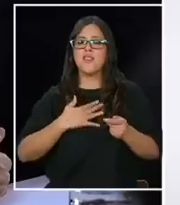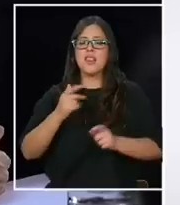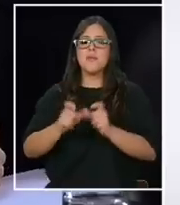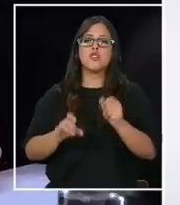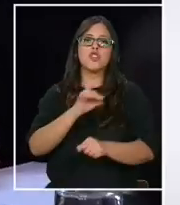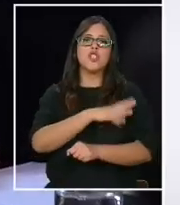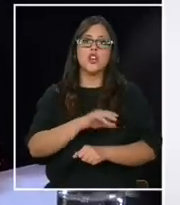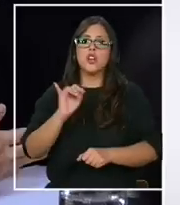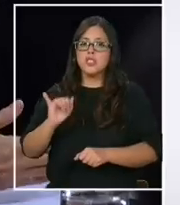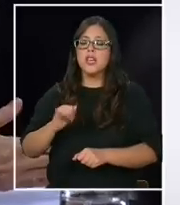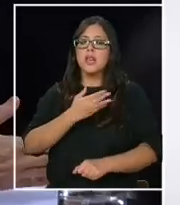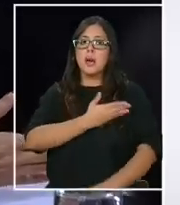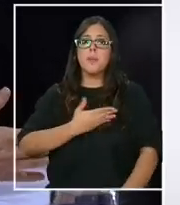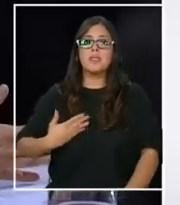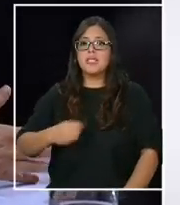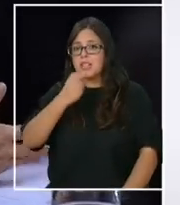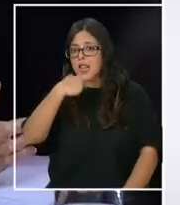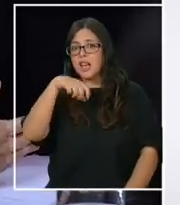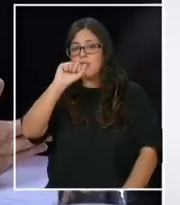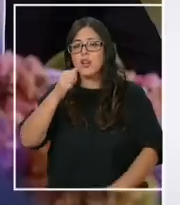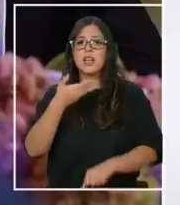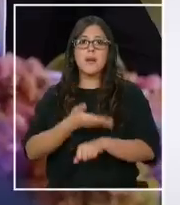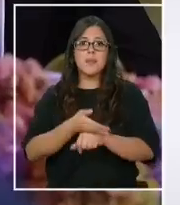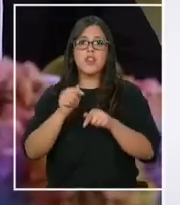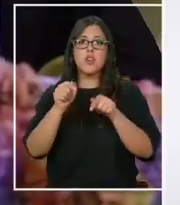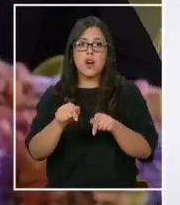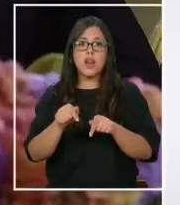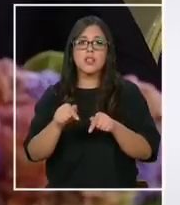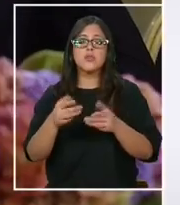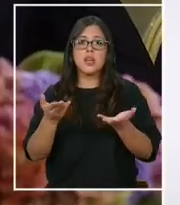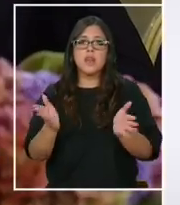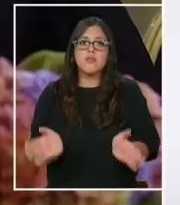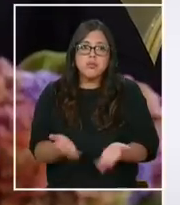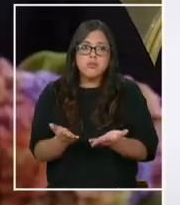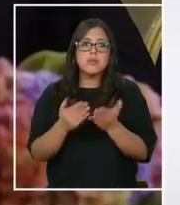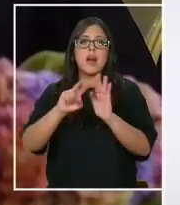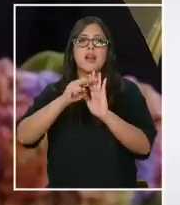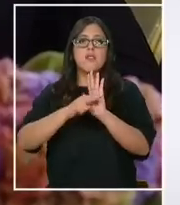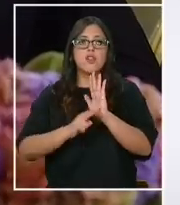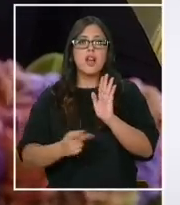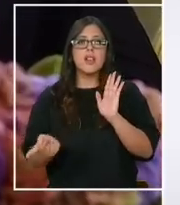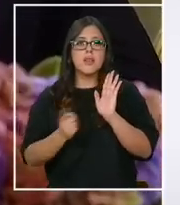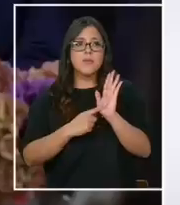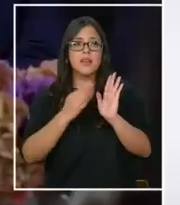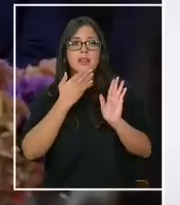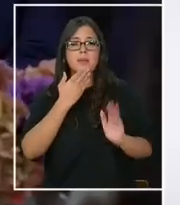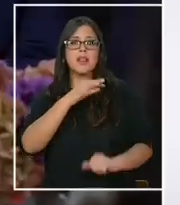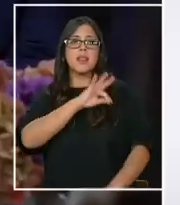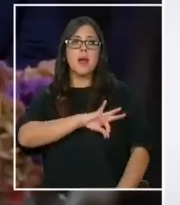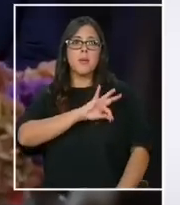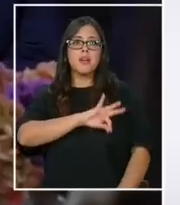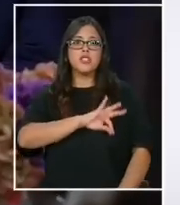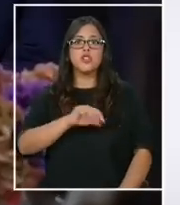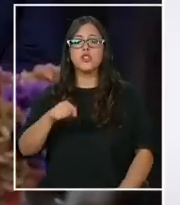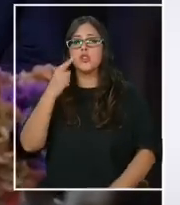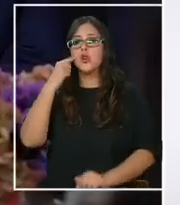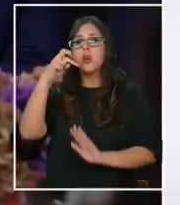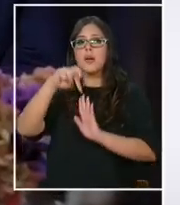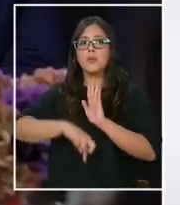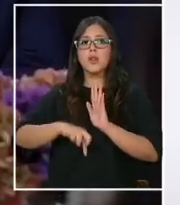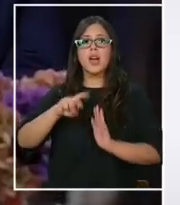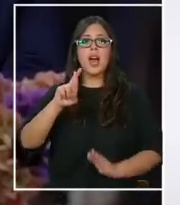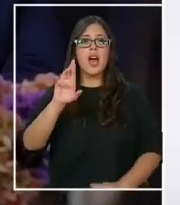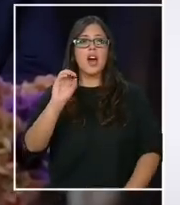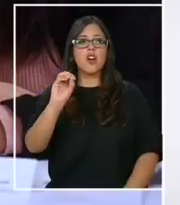chilenos. Claro, el presidente Boric les encargó, ¿cierto?, la unidad del sector para sacar adelante las reformas tributarias y de pensiones. En el proyecto del